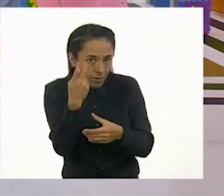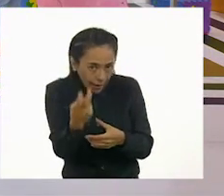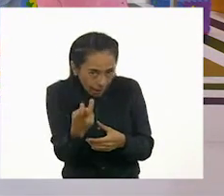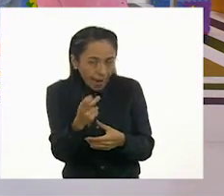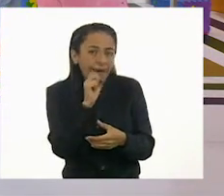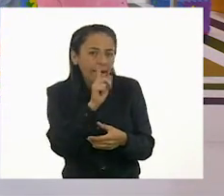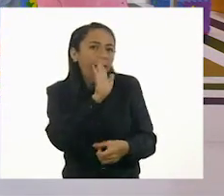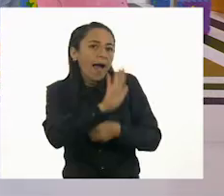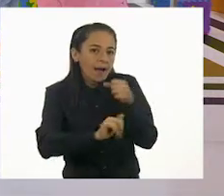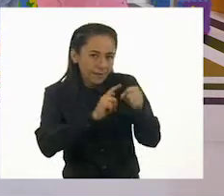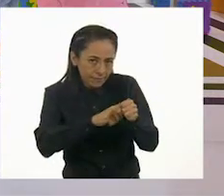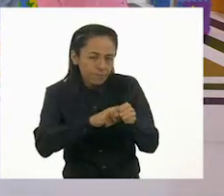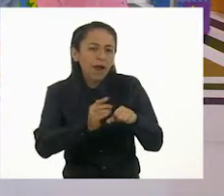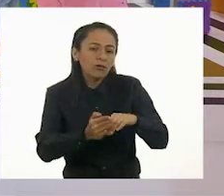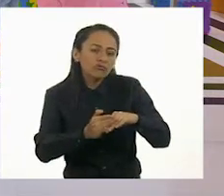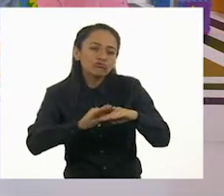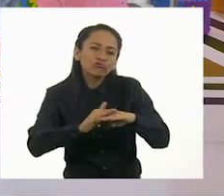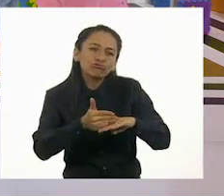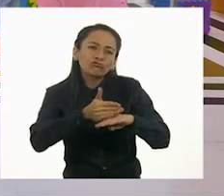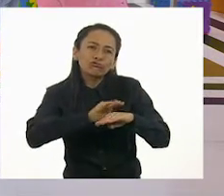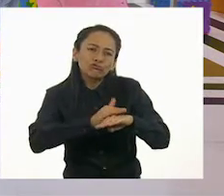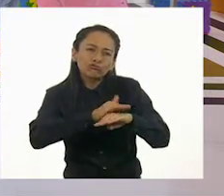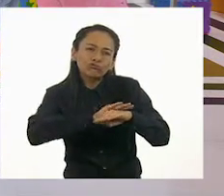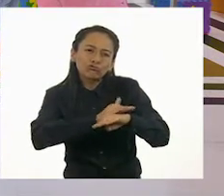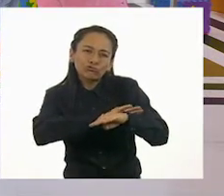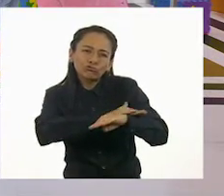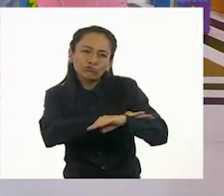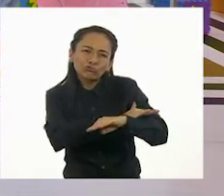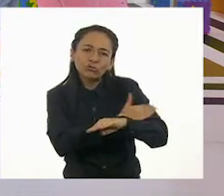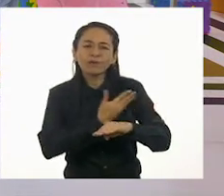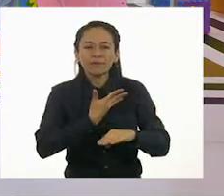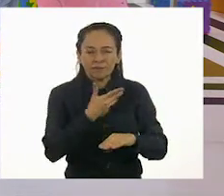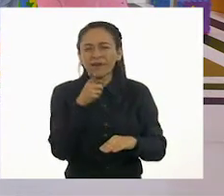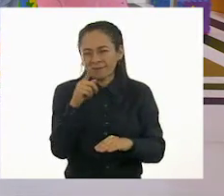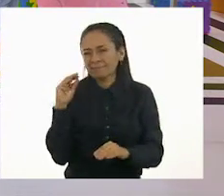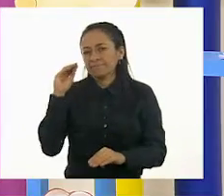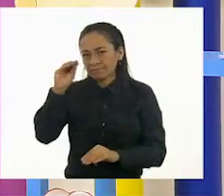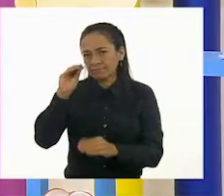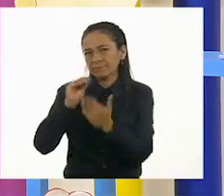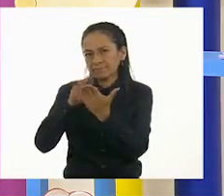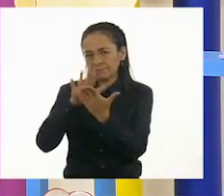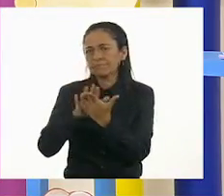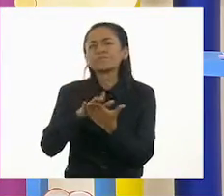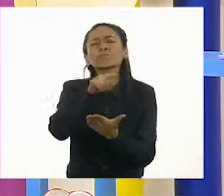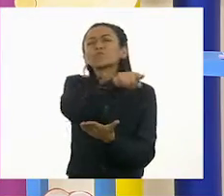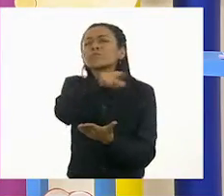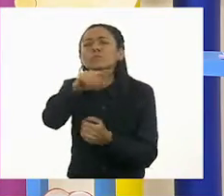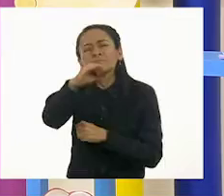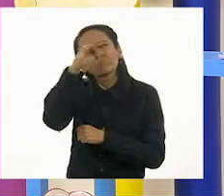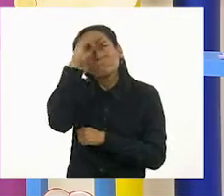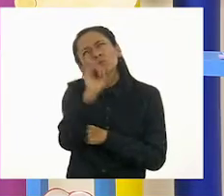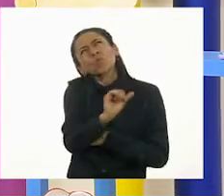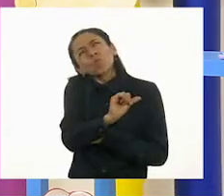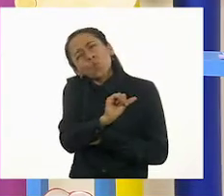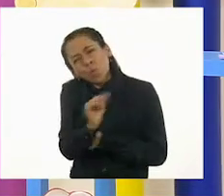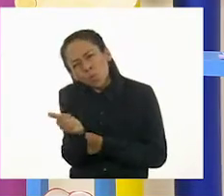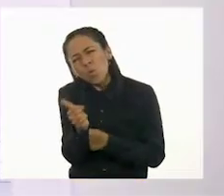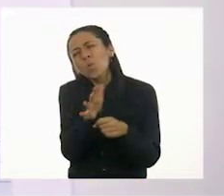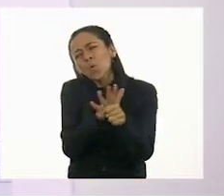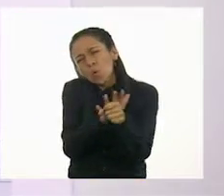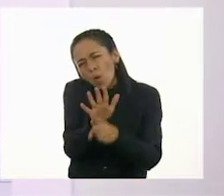Alexia va a dibujar una víbora. ustedes piensen, ¿qué otro animal tiene escamas y qué puedo dibujar en esa área?